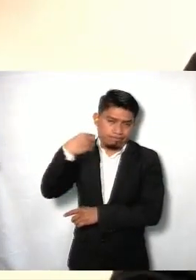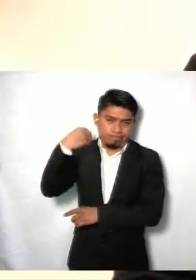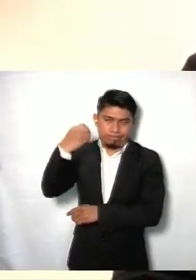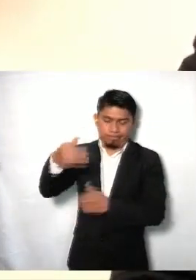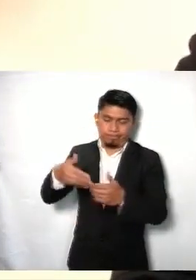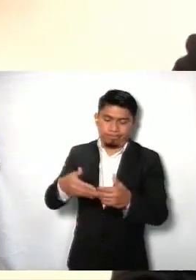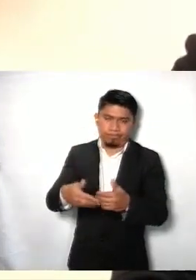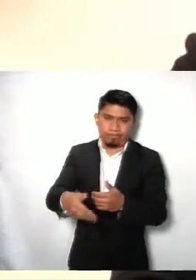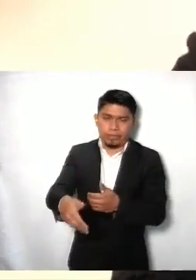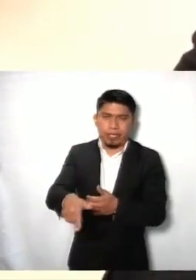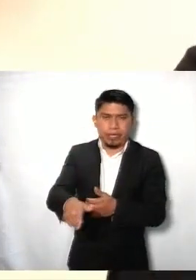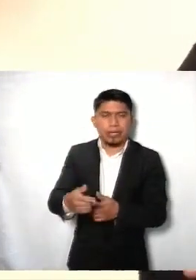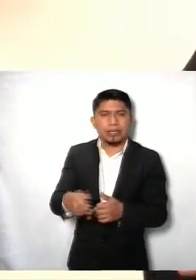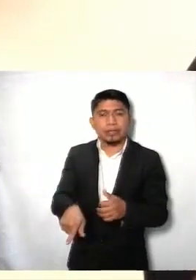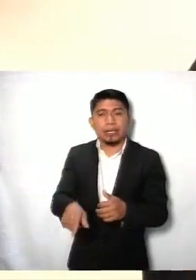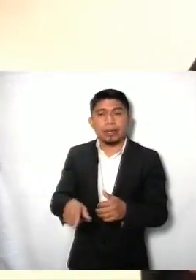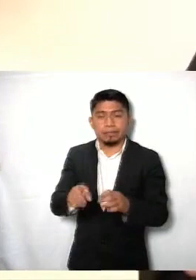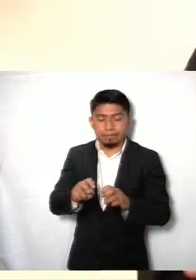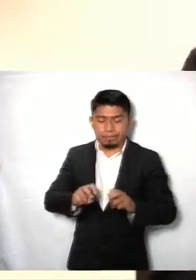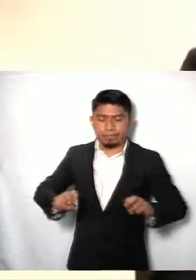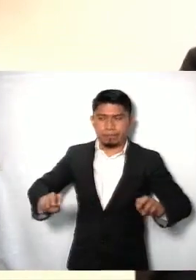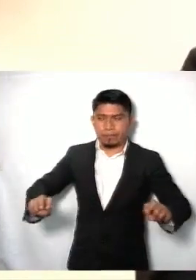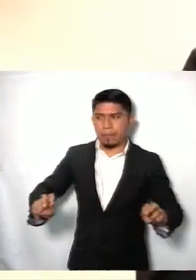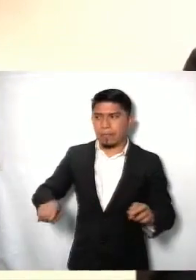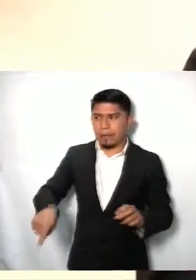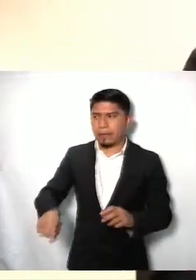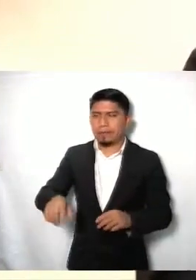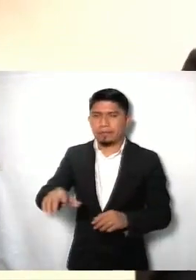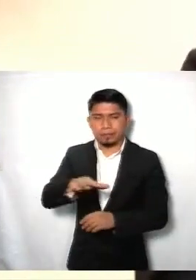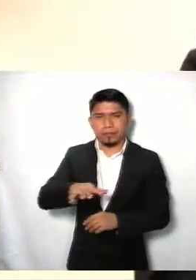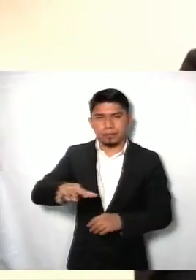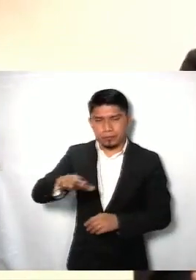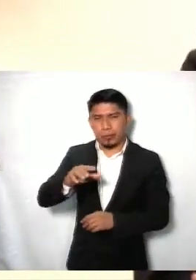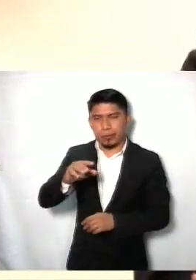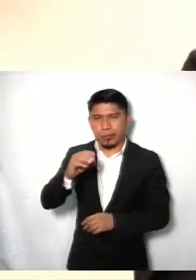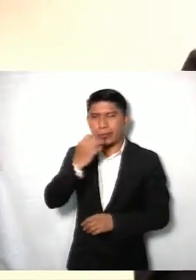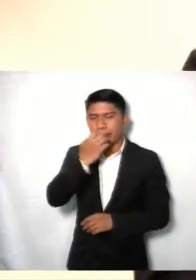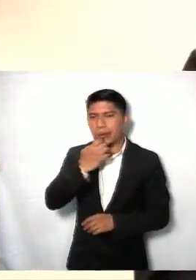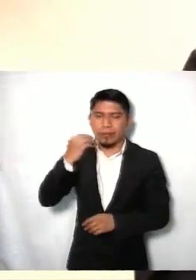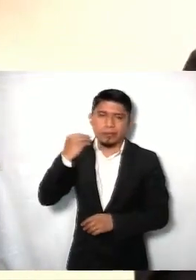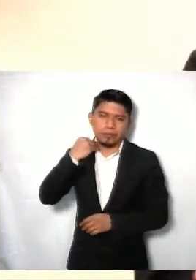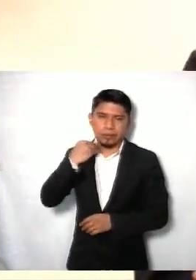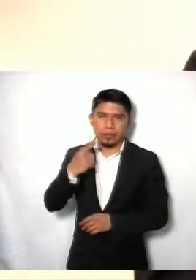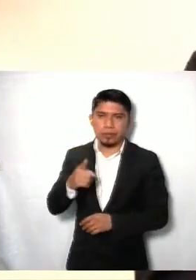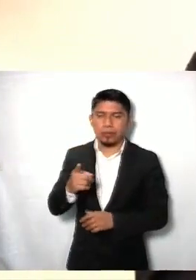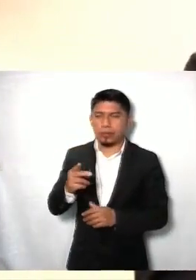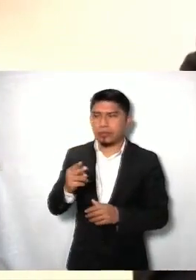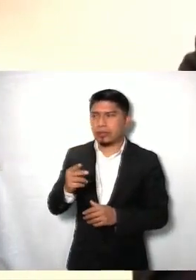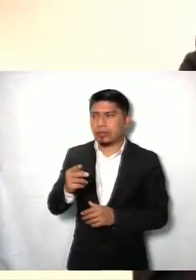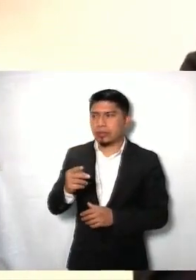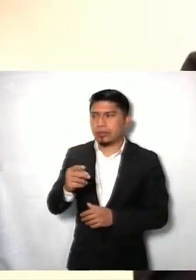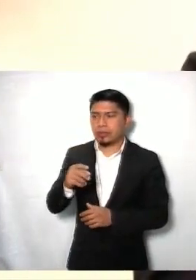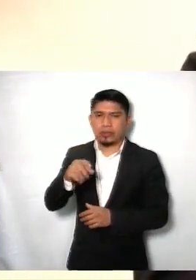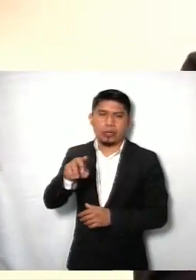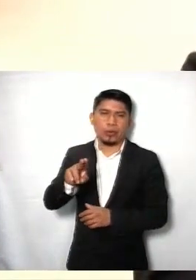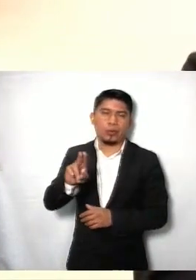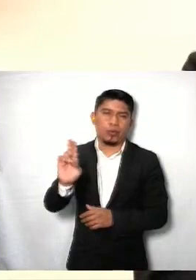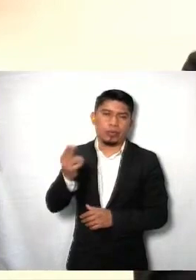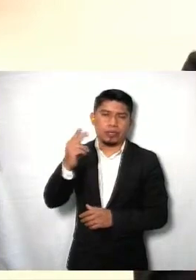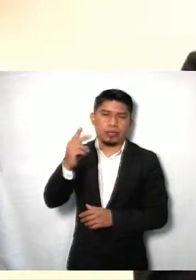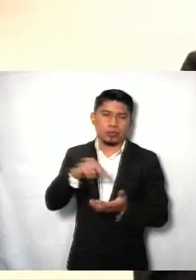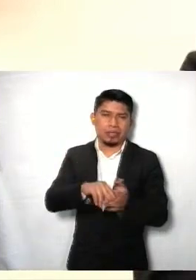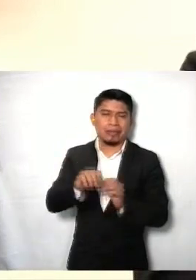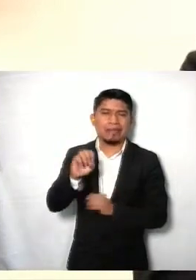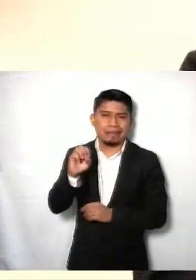en esta mesa que, pues, esta facultad ocupa un gran sitio en nuestro ranking de QS World University en